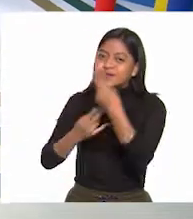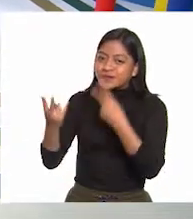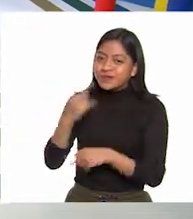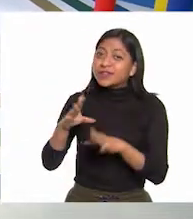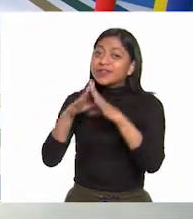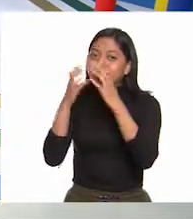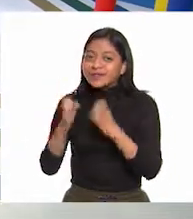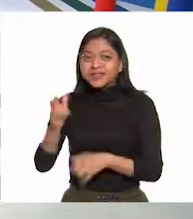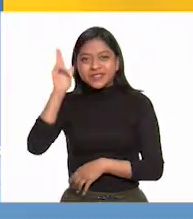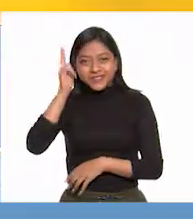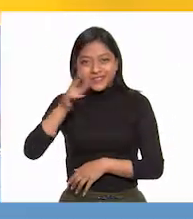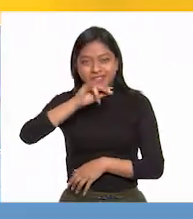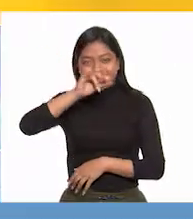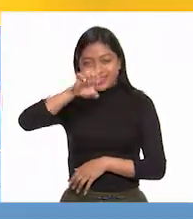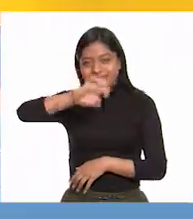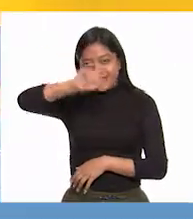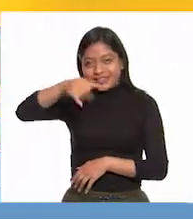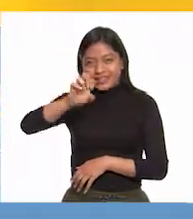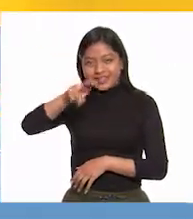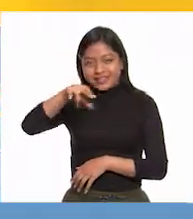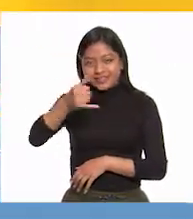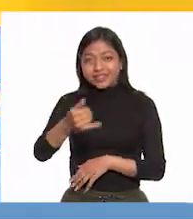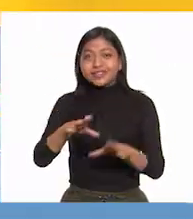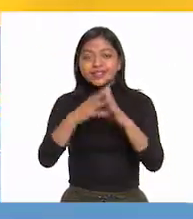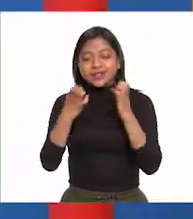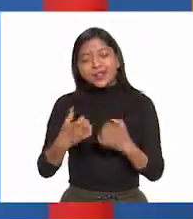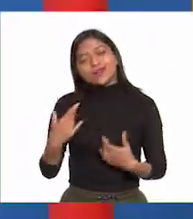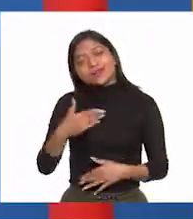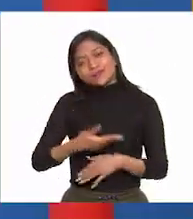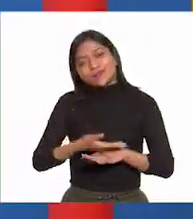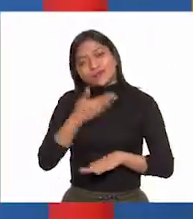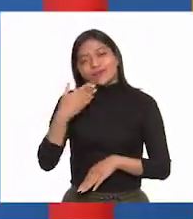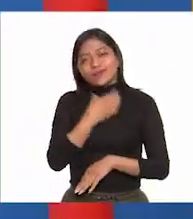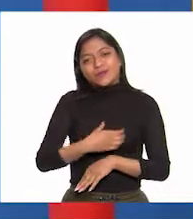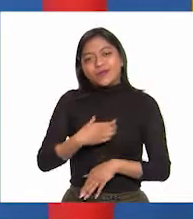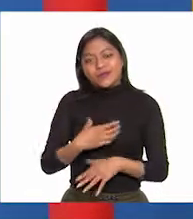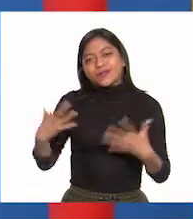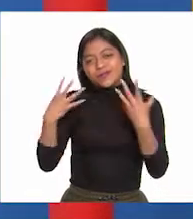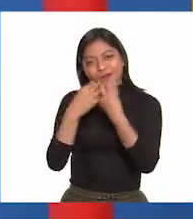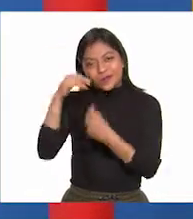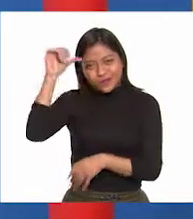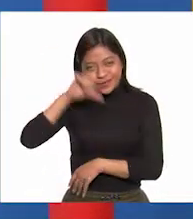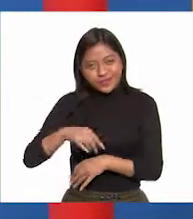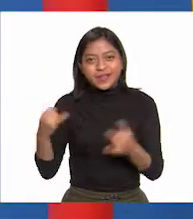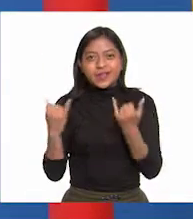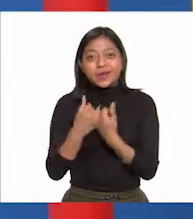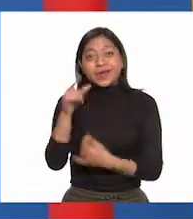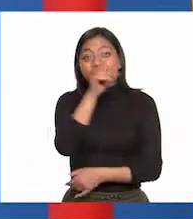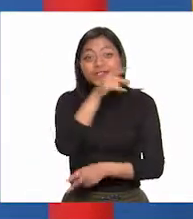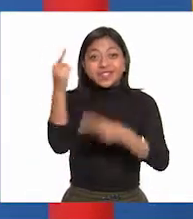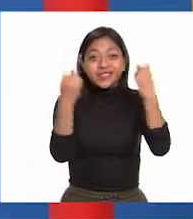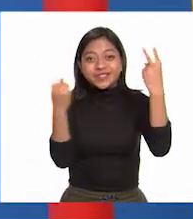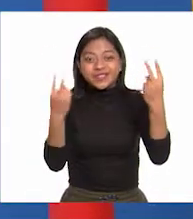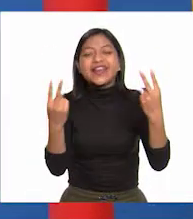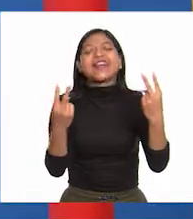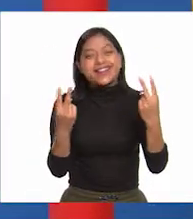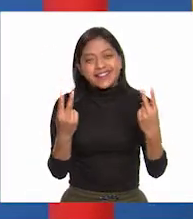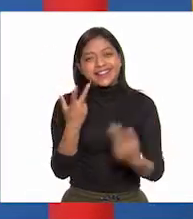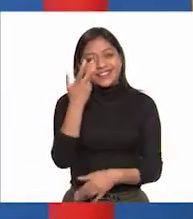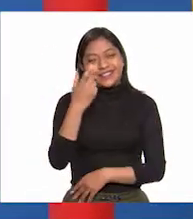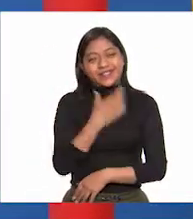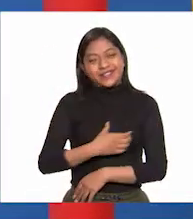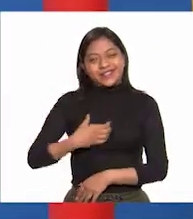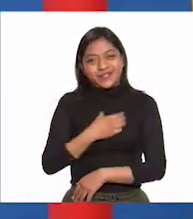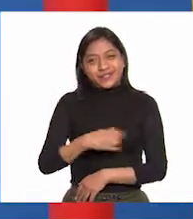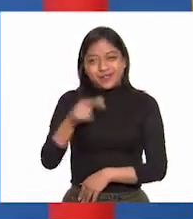Bienvenida. Hola Jenny, ¿cómo estás? Muy bien, gracias. Muy contenta de tenerte aquí el día de hoy y muy contenta de estar con ustedes en esta clase de Historia